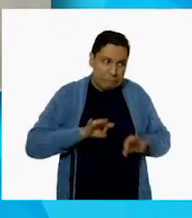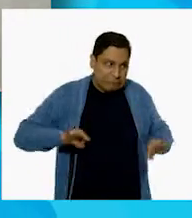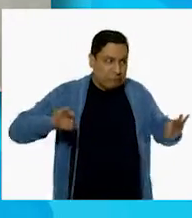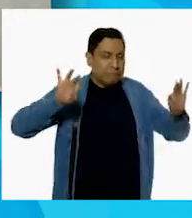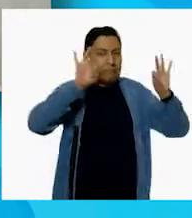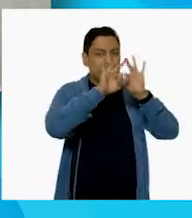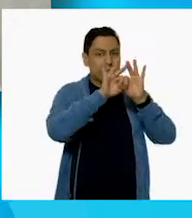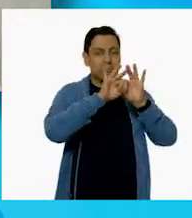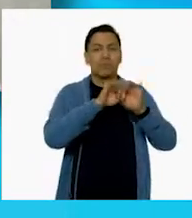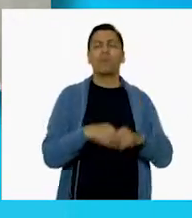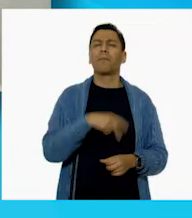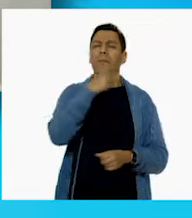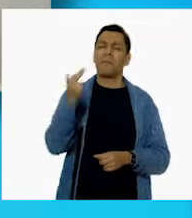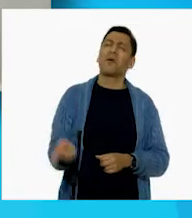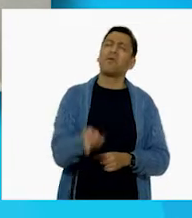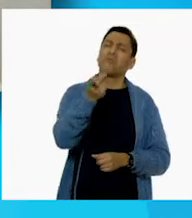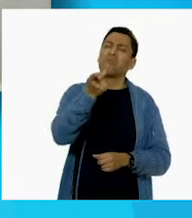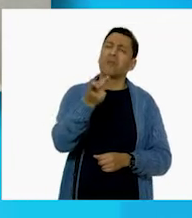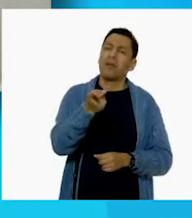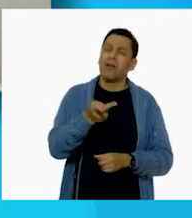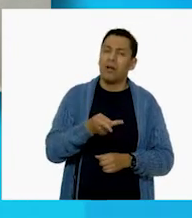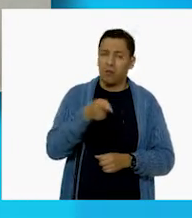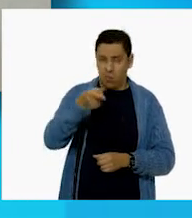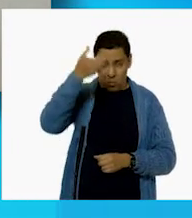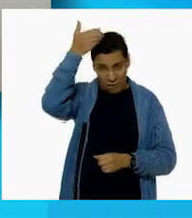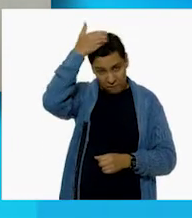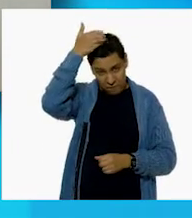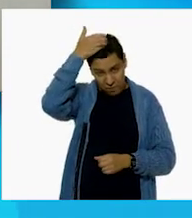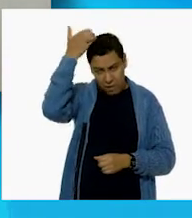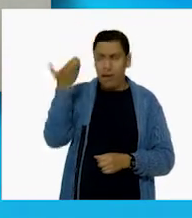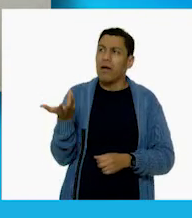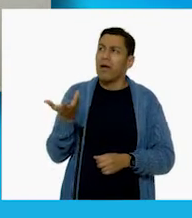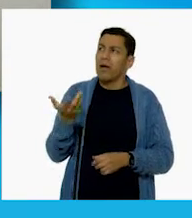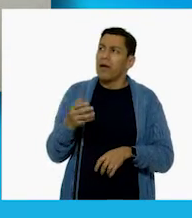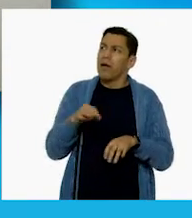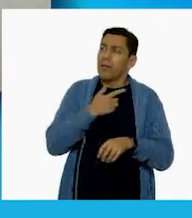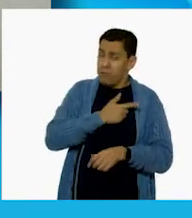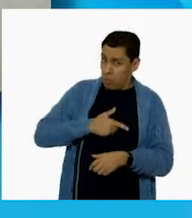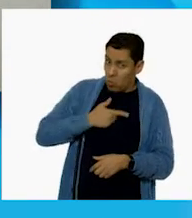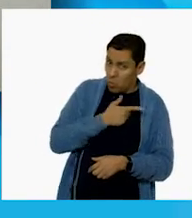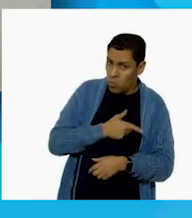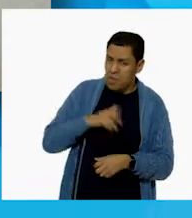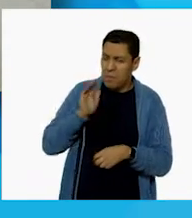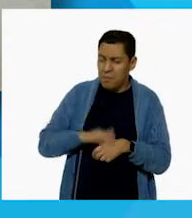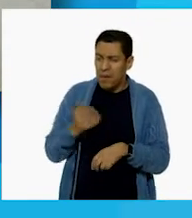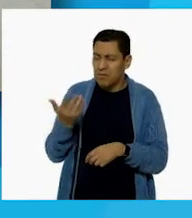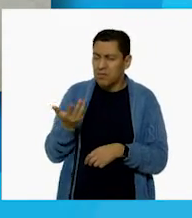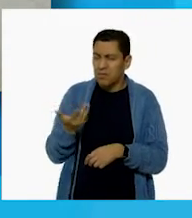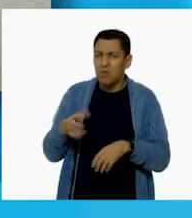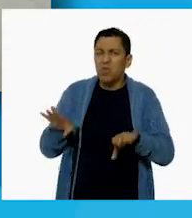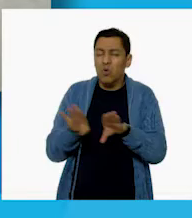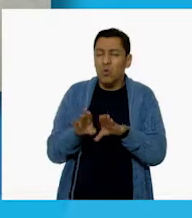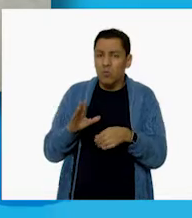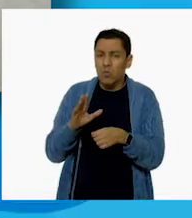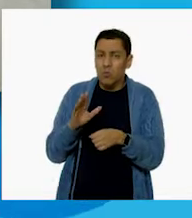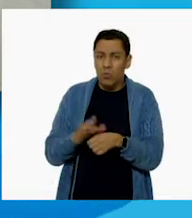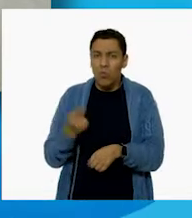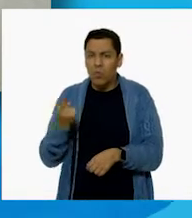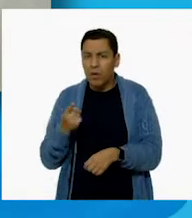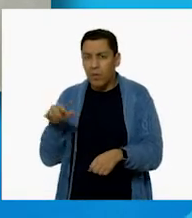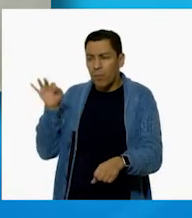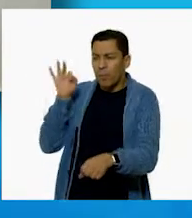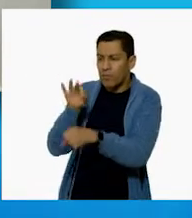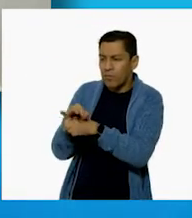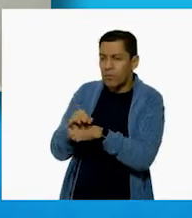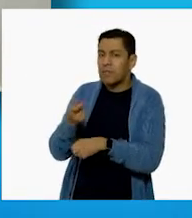Ahora quisiéramos saber, ¿qué es lo que más te gusta de tu profesión? ¿Y cómo cuidas y proteges a